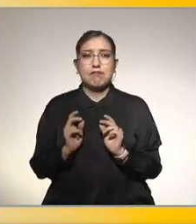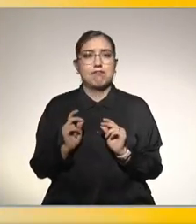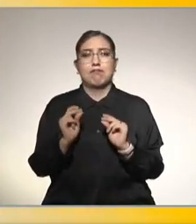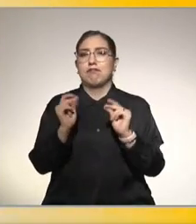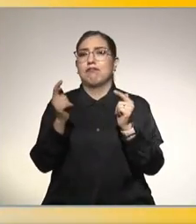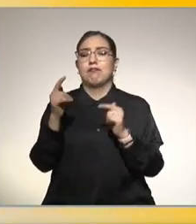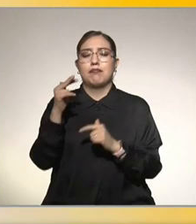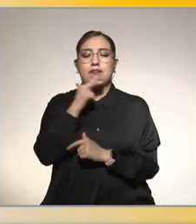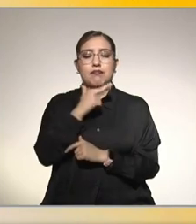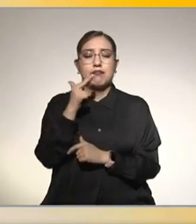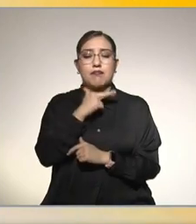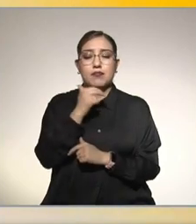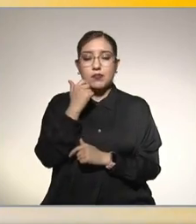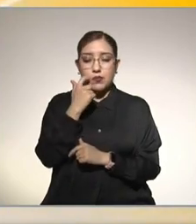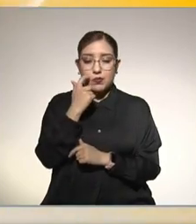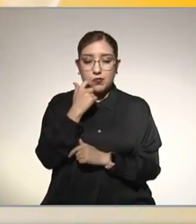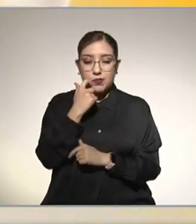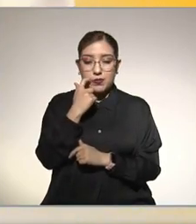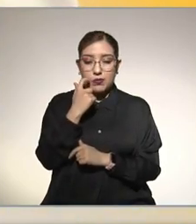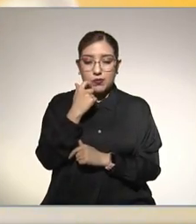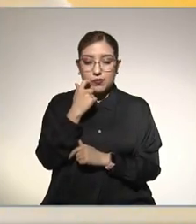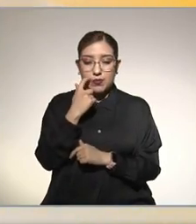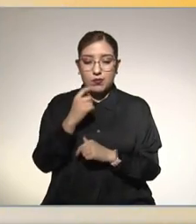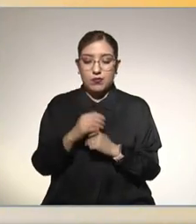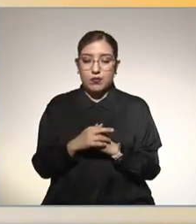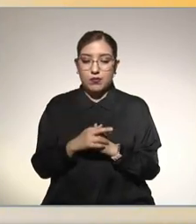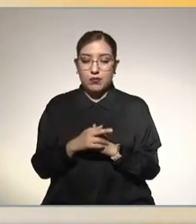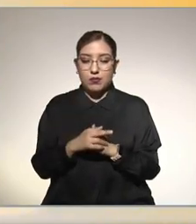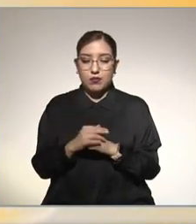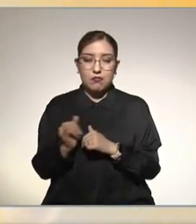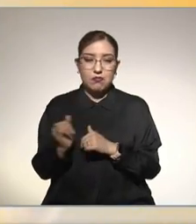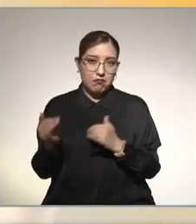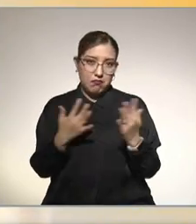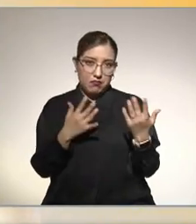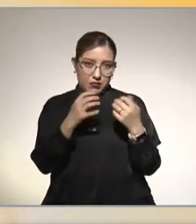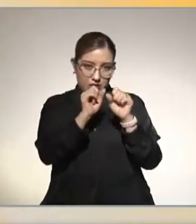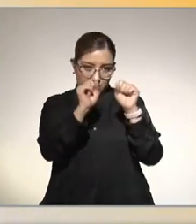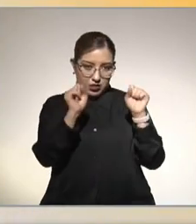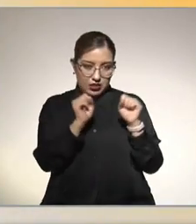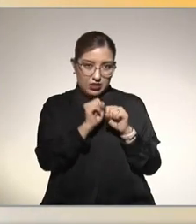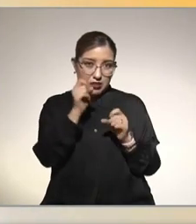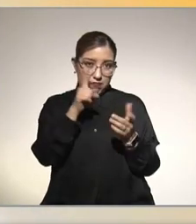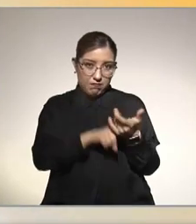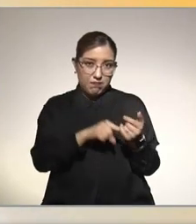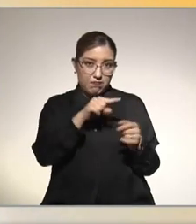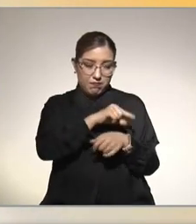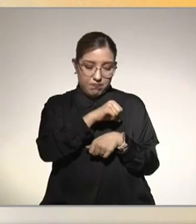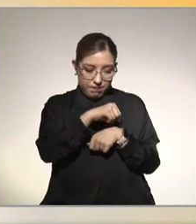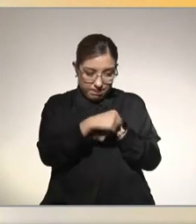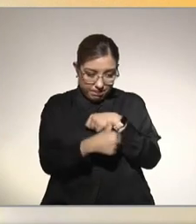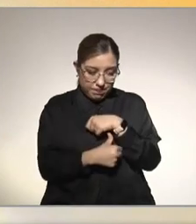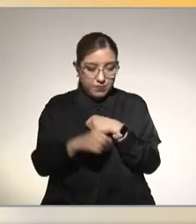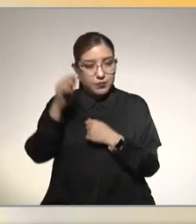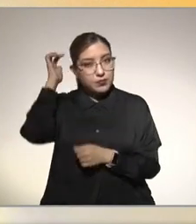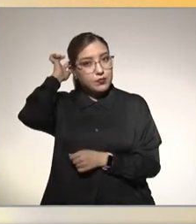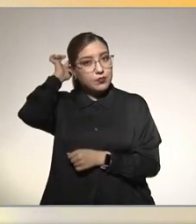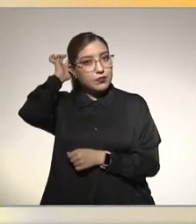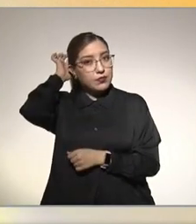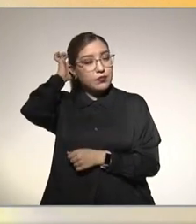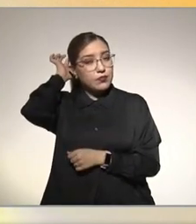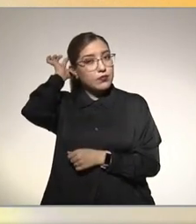pasaron a la a la sala en la que me a intervenir agradezco